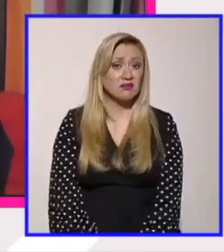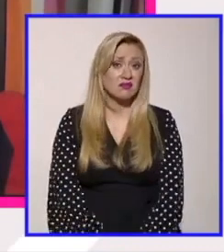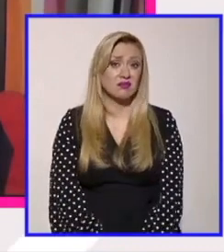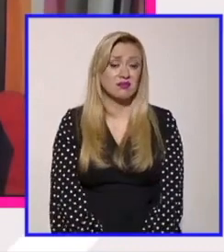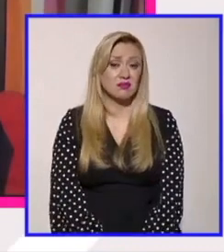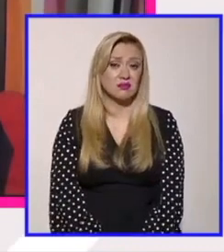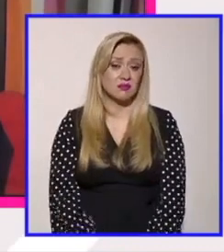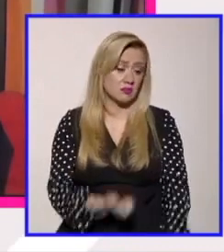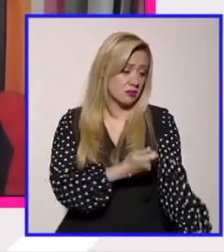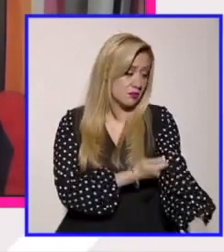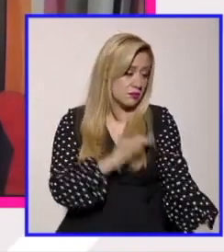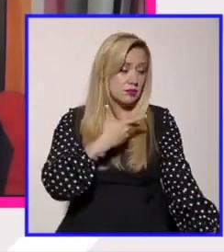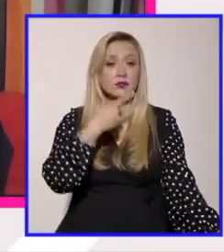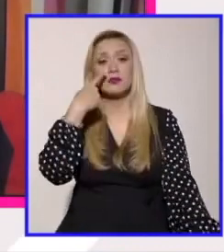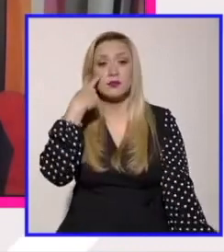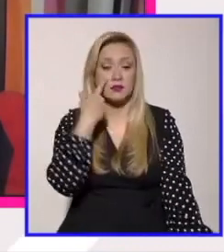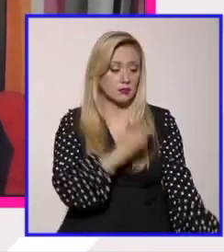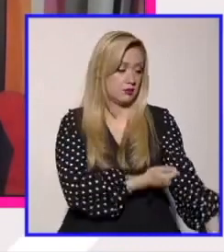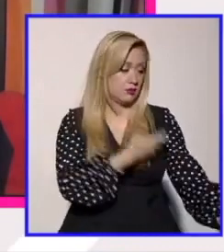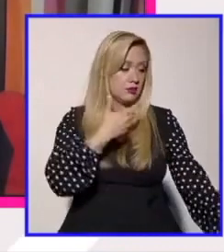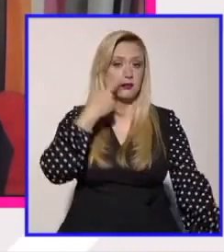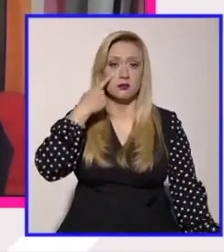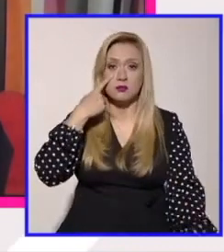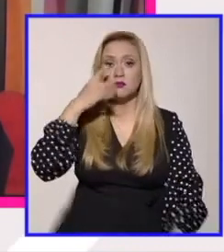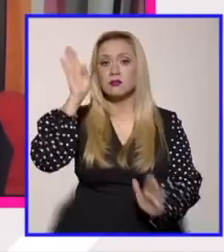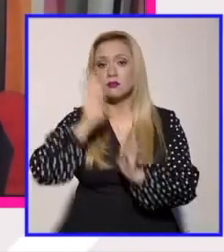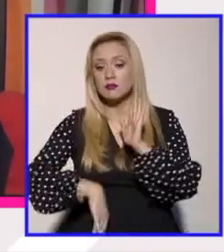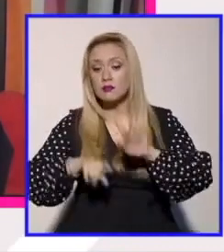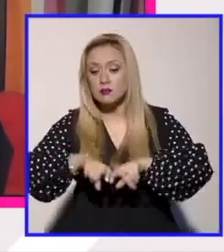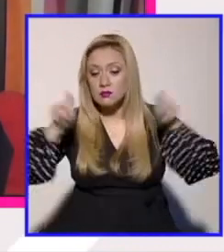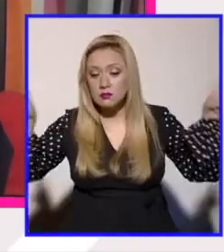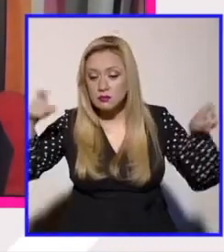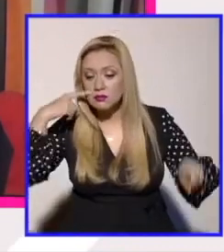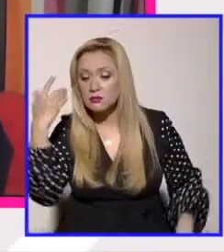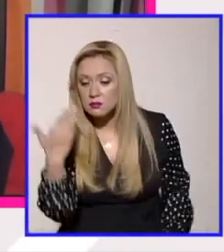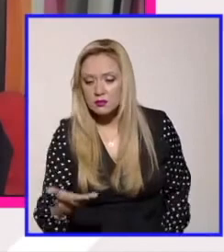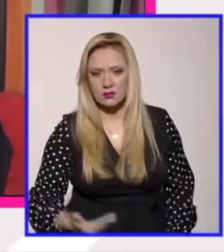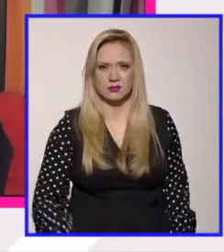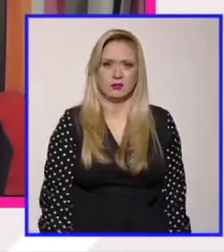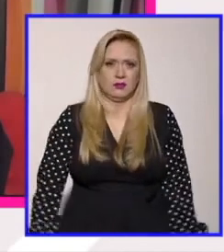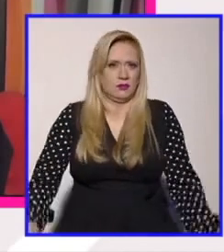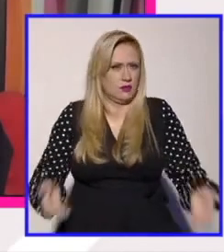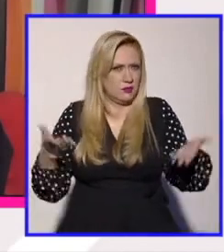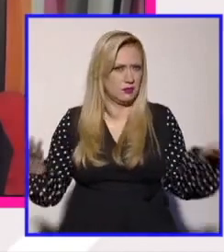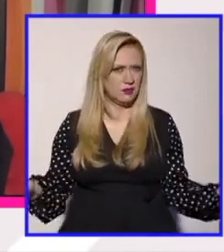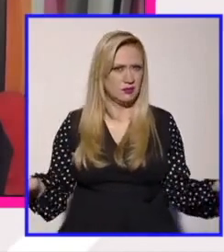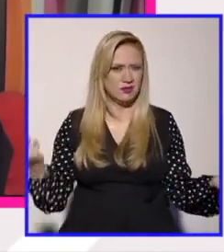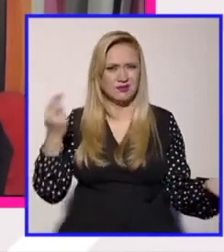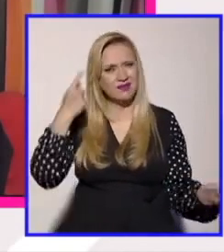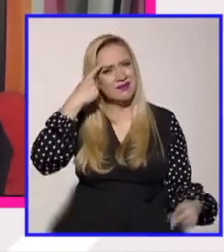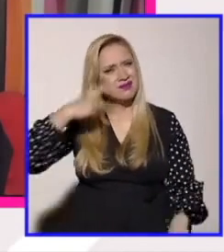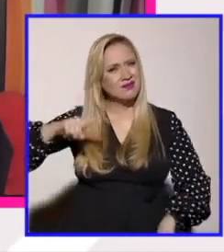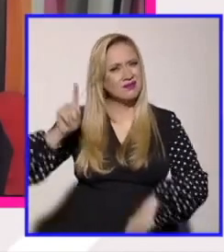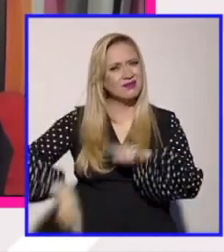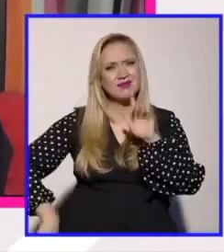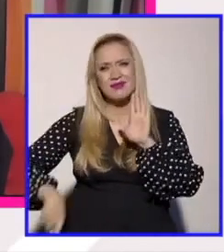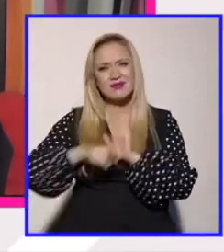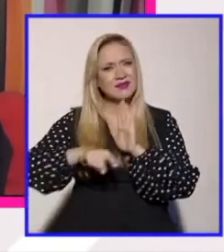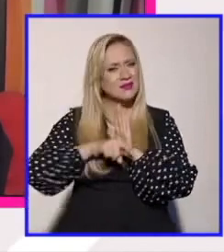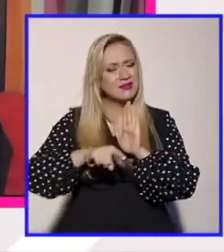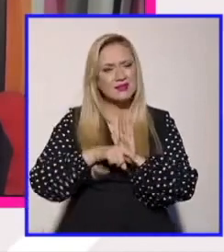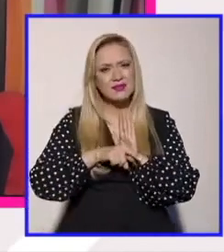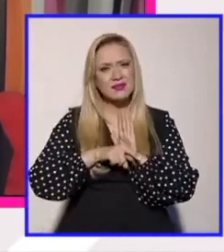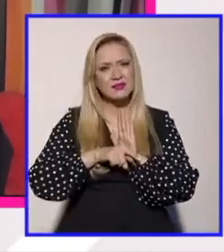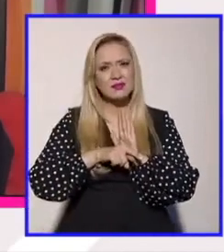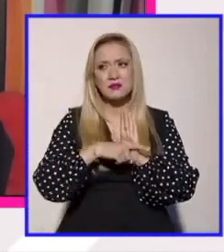y eso te habla de que en realidad hay una situación que va mucho más allá de ese discurso nadie por ejemplo dice